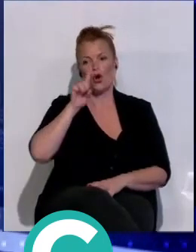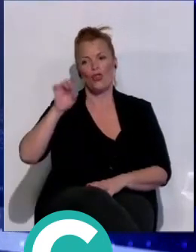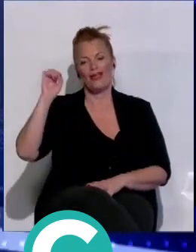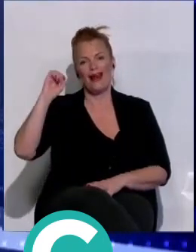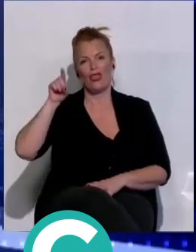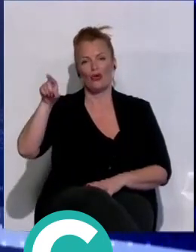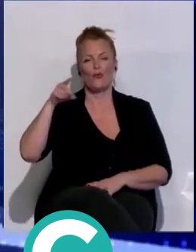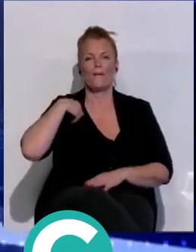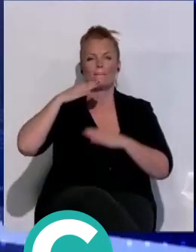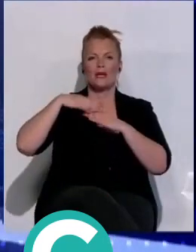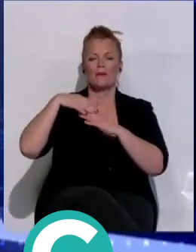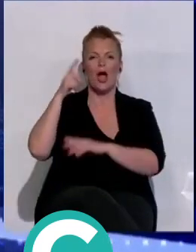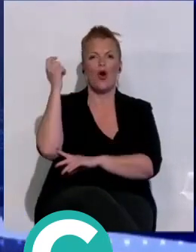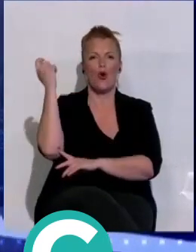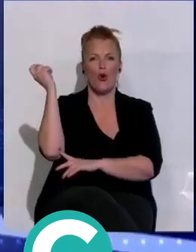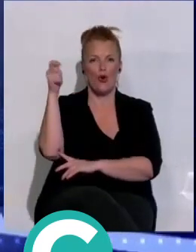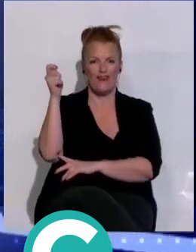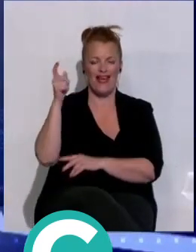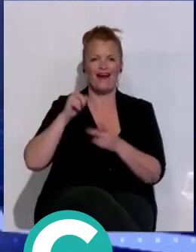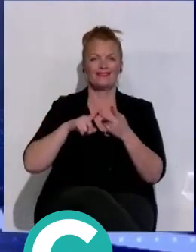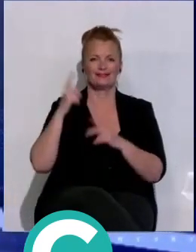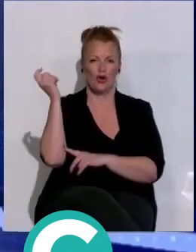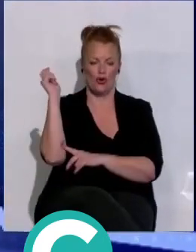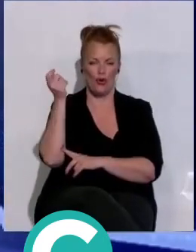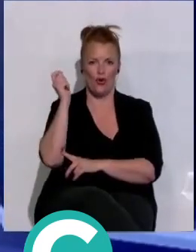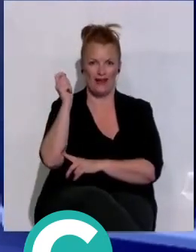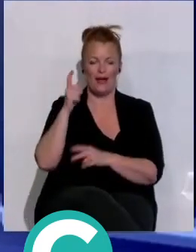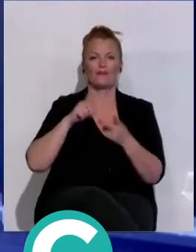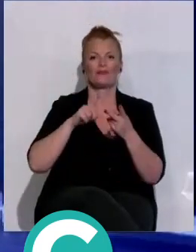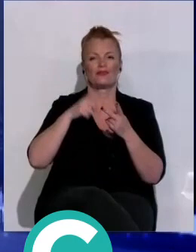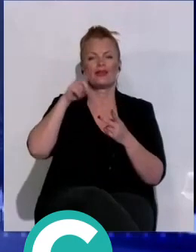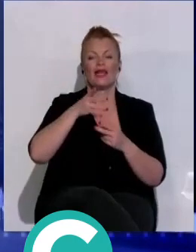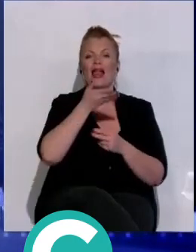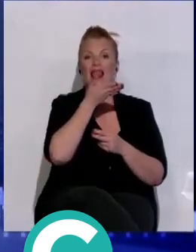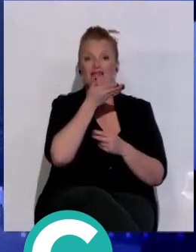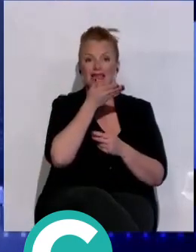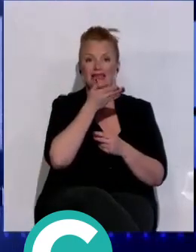Olvera. Los vientos soplarán de flojos variables y de levante en el estrecho.